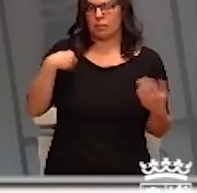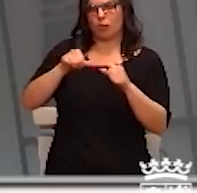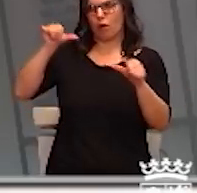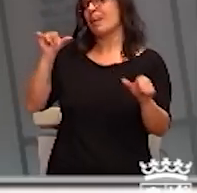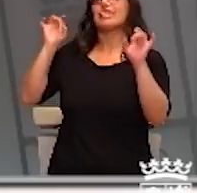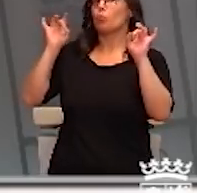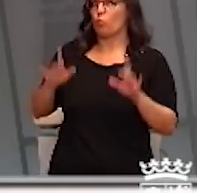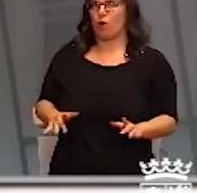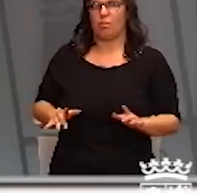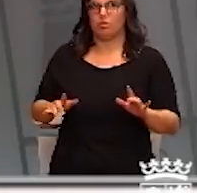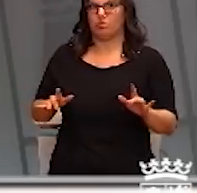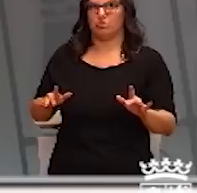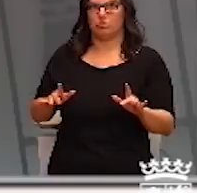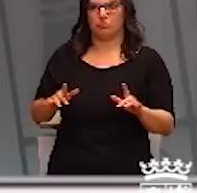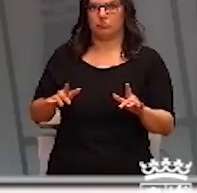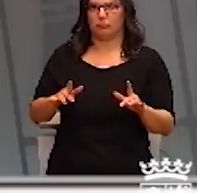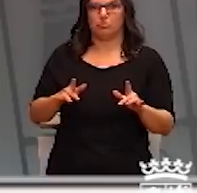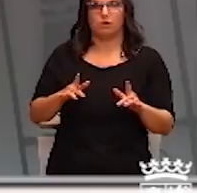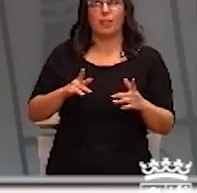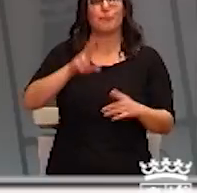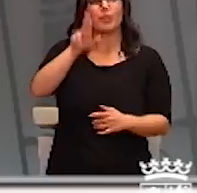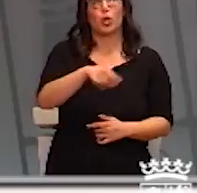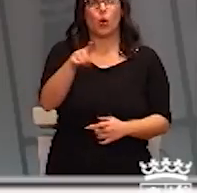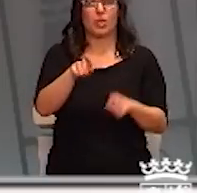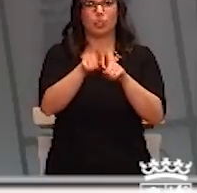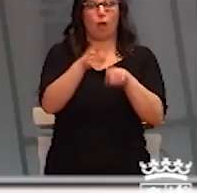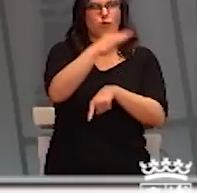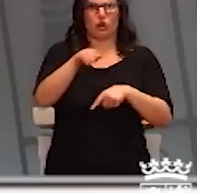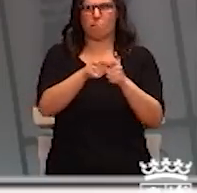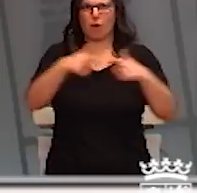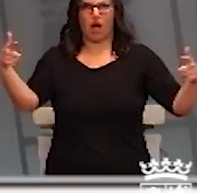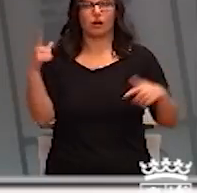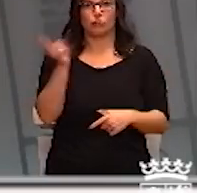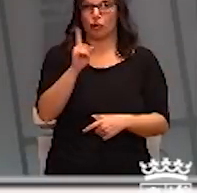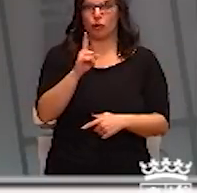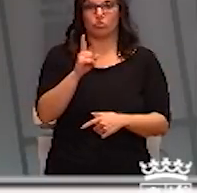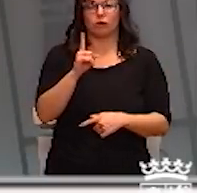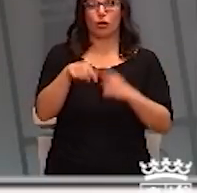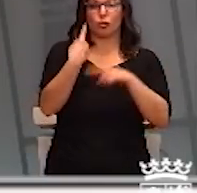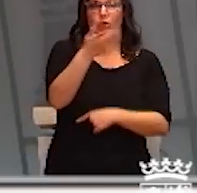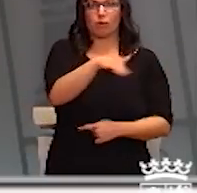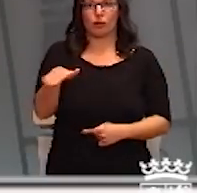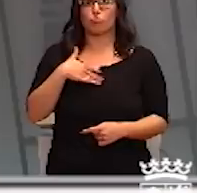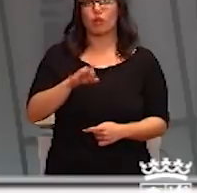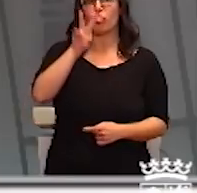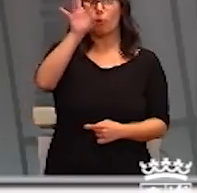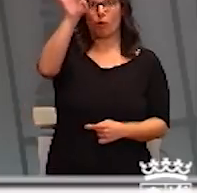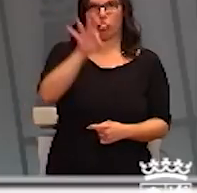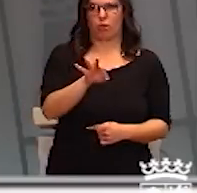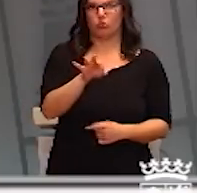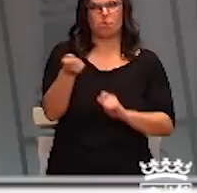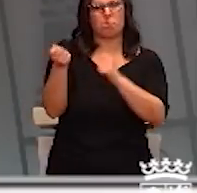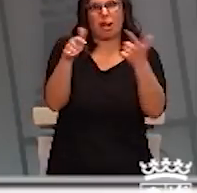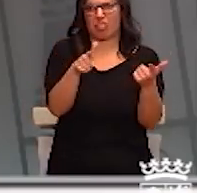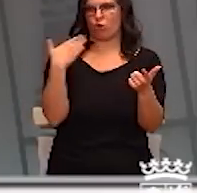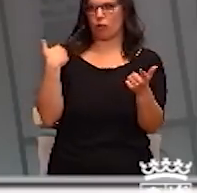esperando que fuera, es decir, no es superior, estamos en un 2% de letalidad, es decir, muy similar a lo